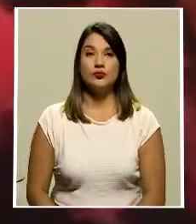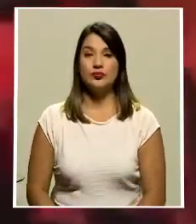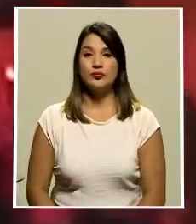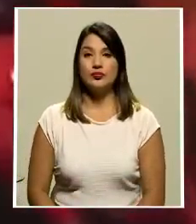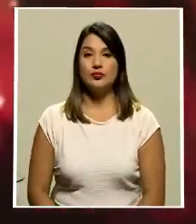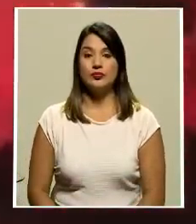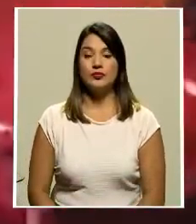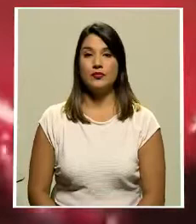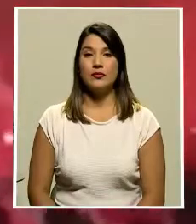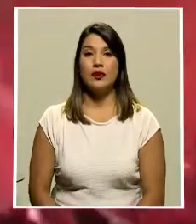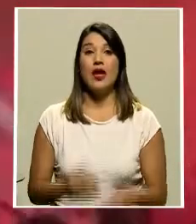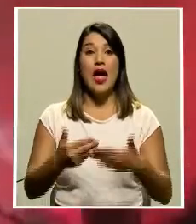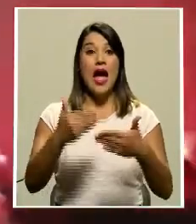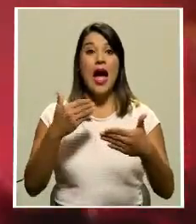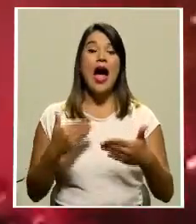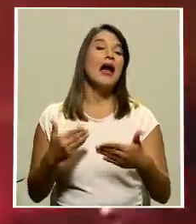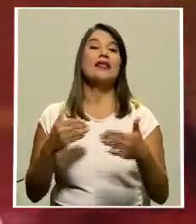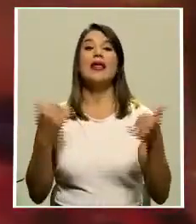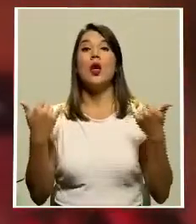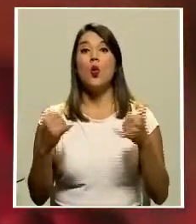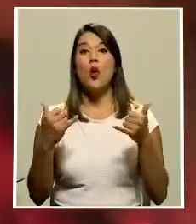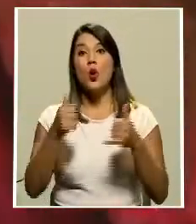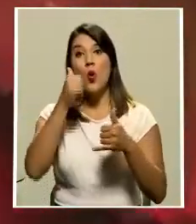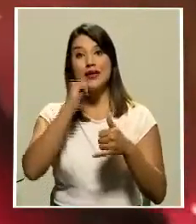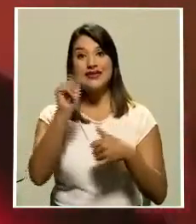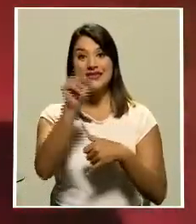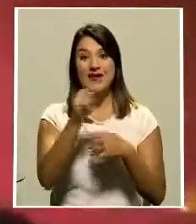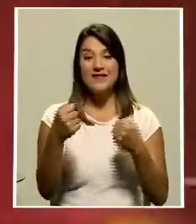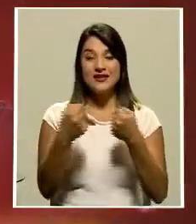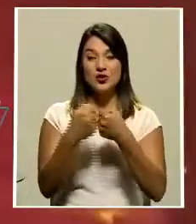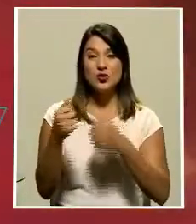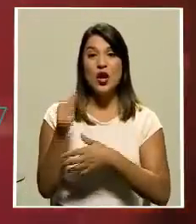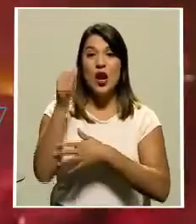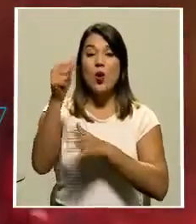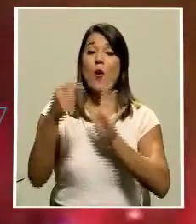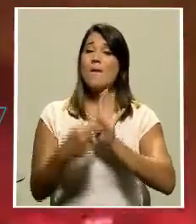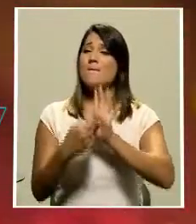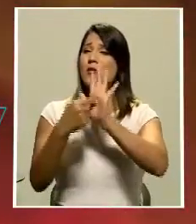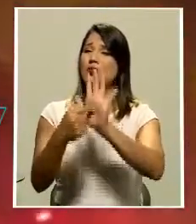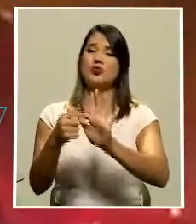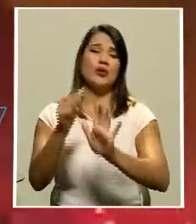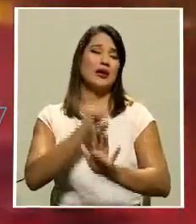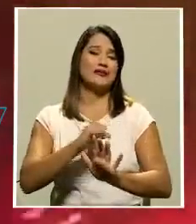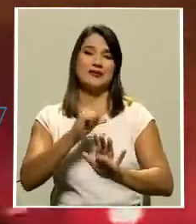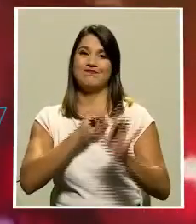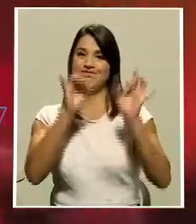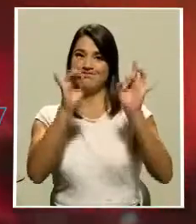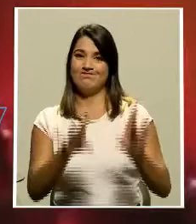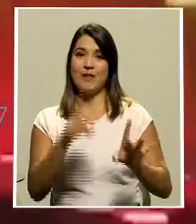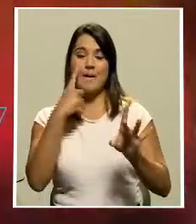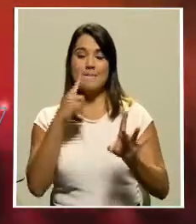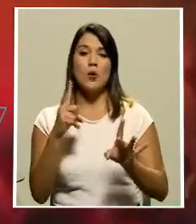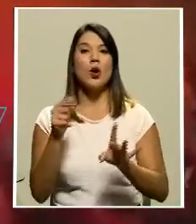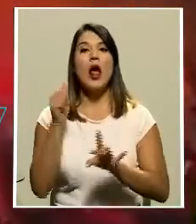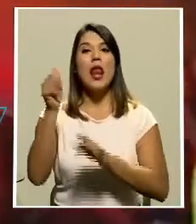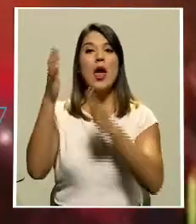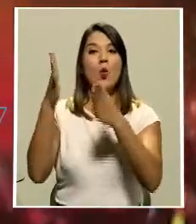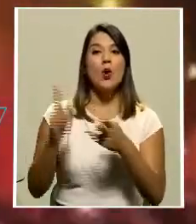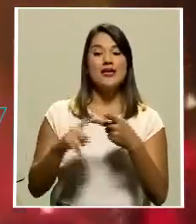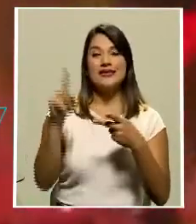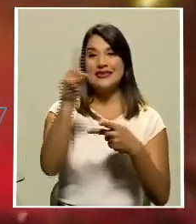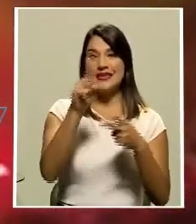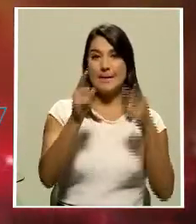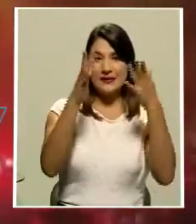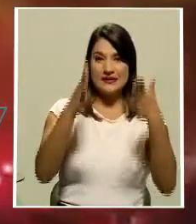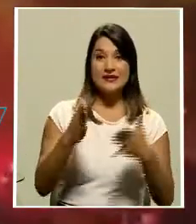El previo al Clásico disputado en la final de la Liga con CACAF mostró una conducta reprochable de los seguidores manudos y morados. Quienes